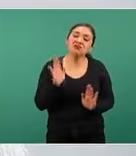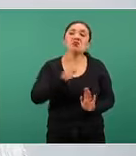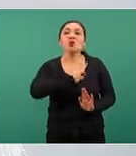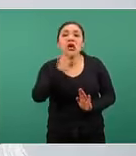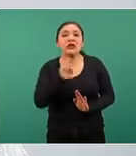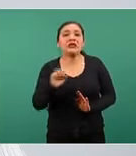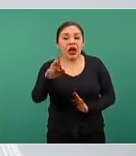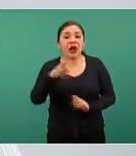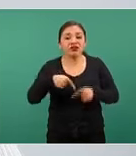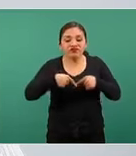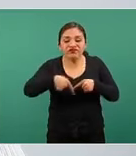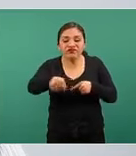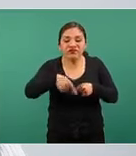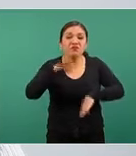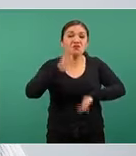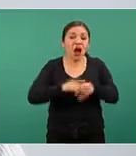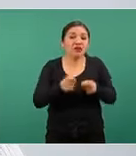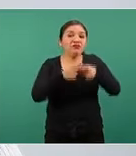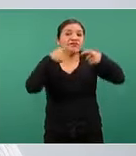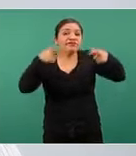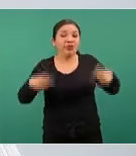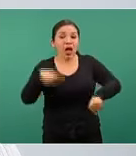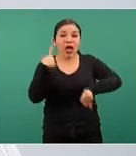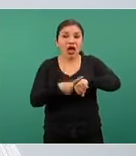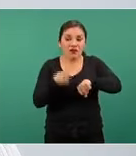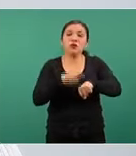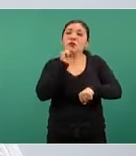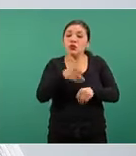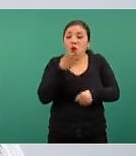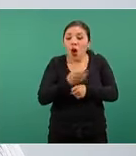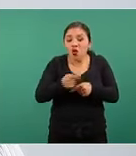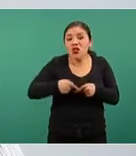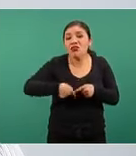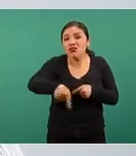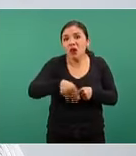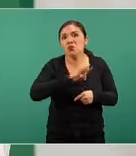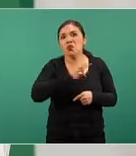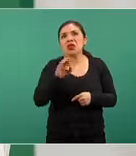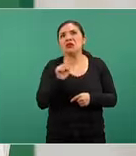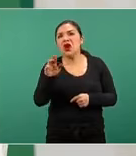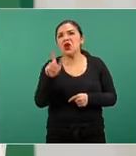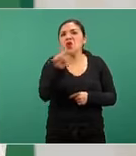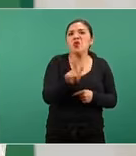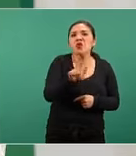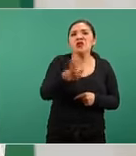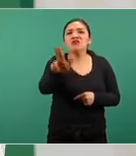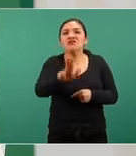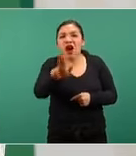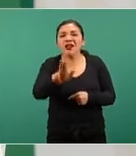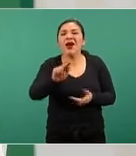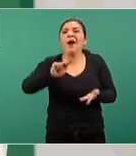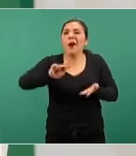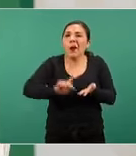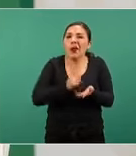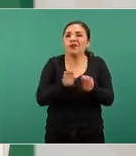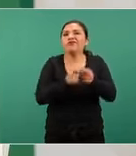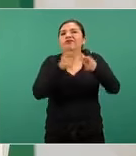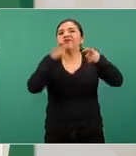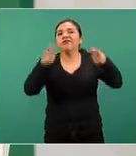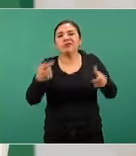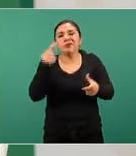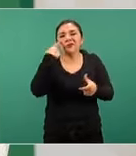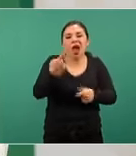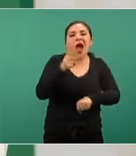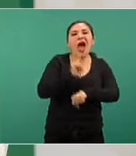pudiéramos empezar a ver un incremento precisamente en estos días, a lo mejor para el lunes, para el martes, pudiéramos tener ya las primeras